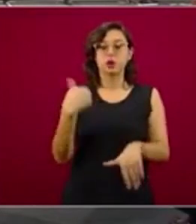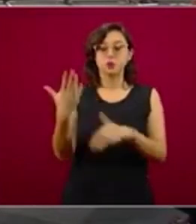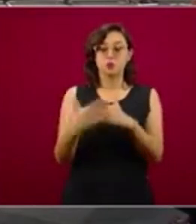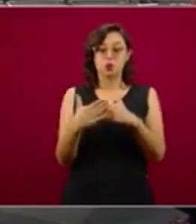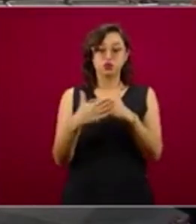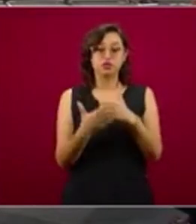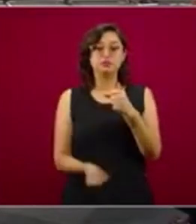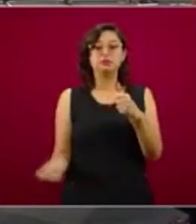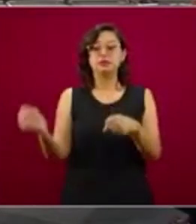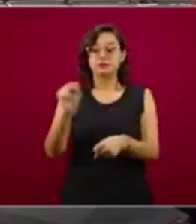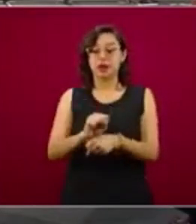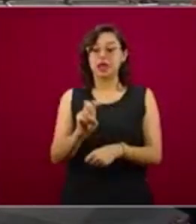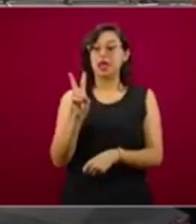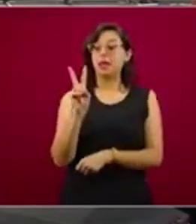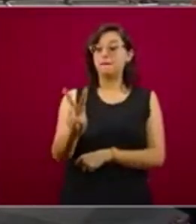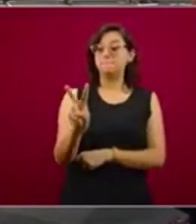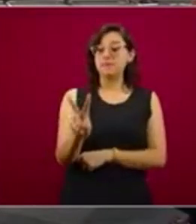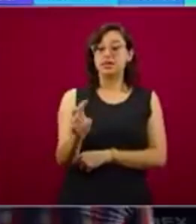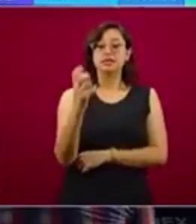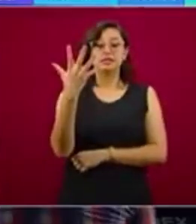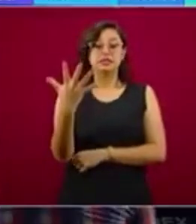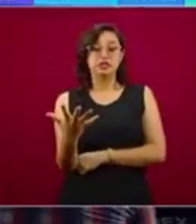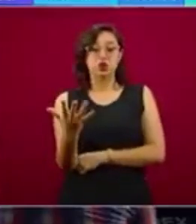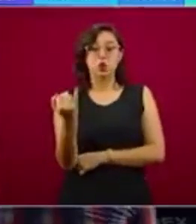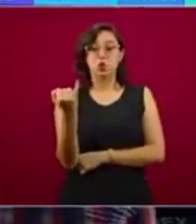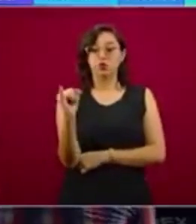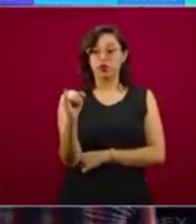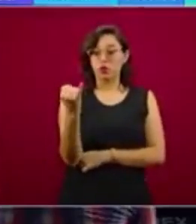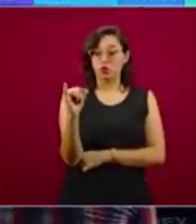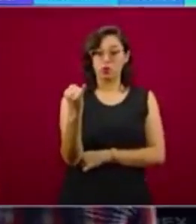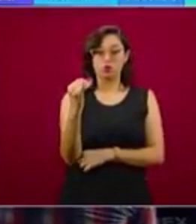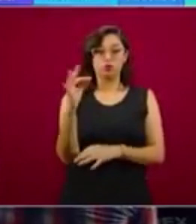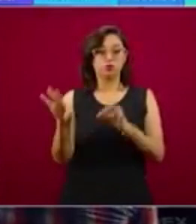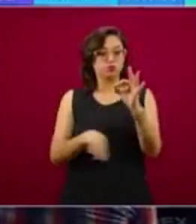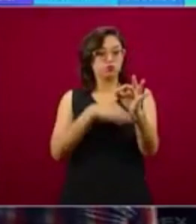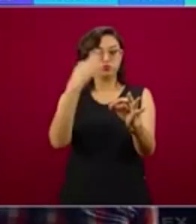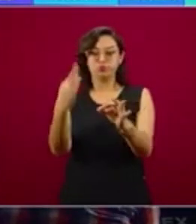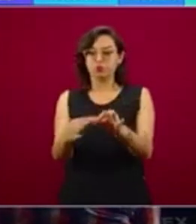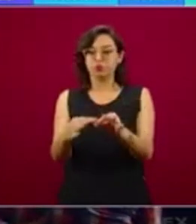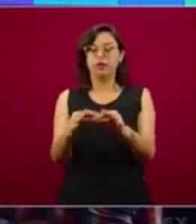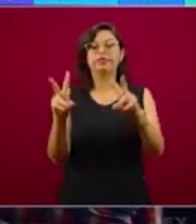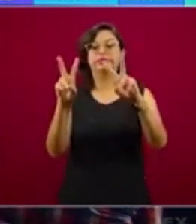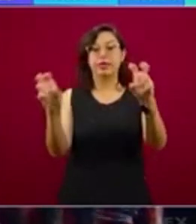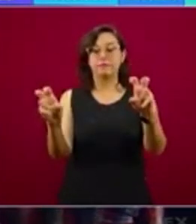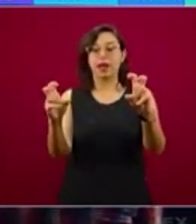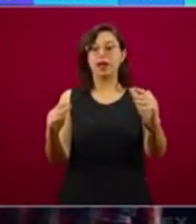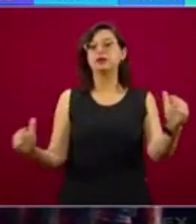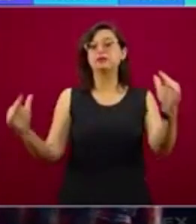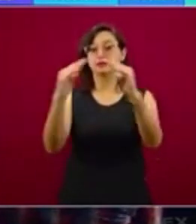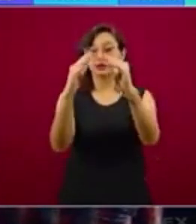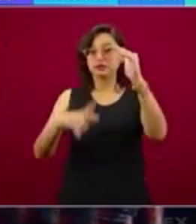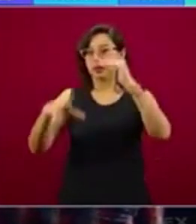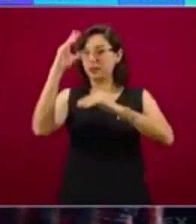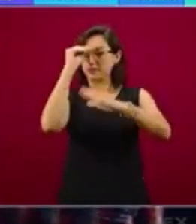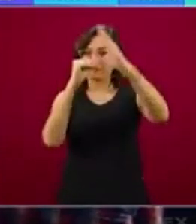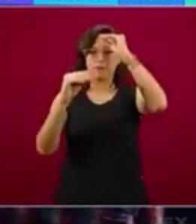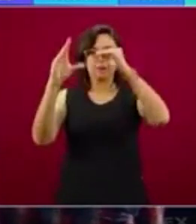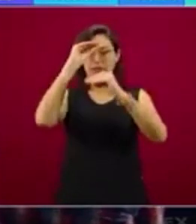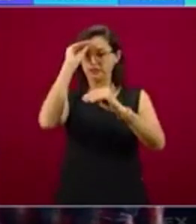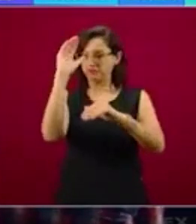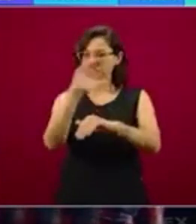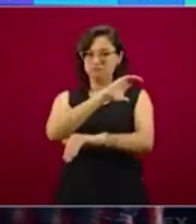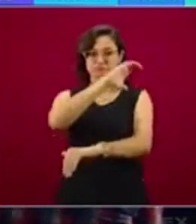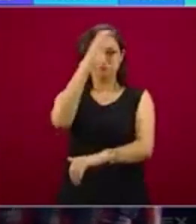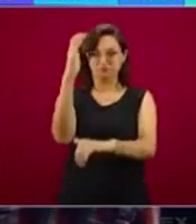de junio, damos por concluido Aprende en Casa, en pero hay una serie